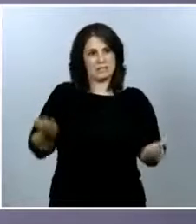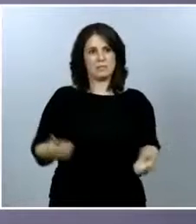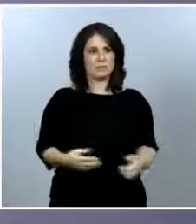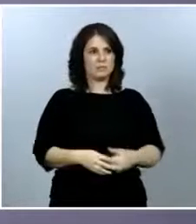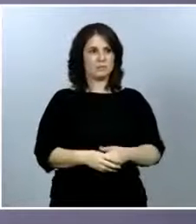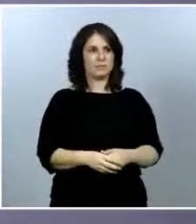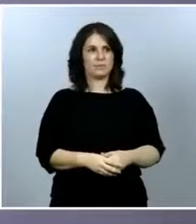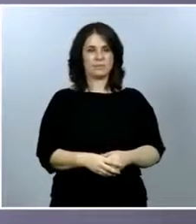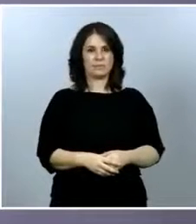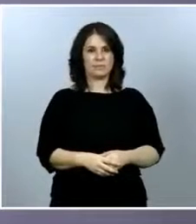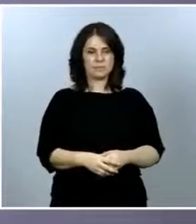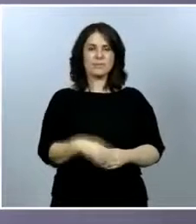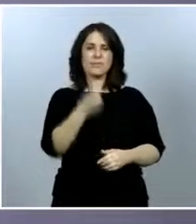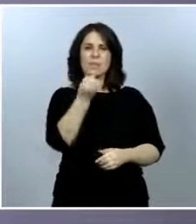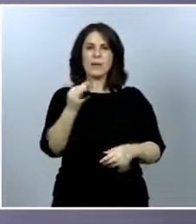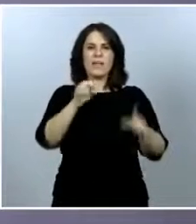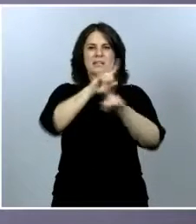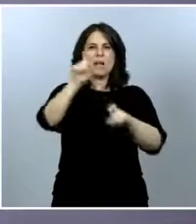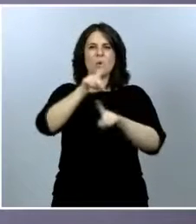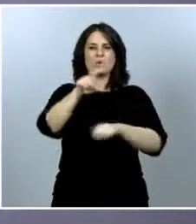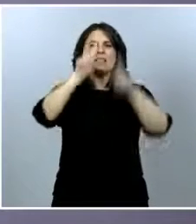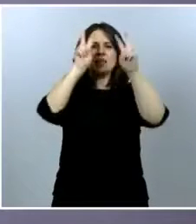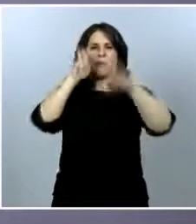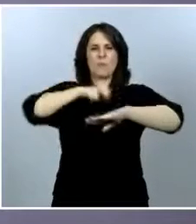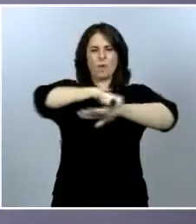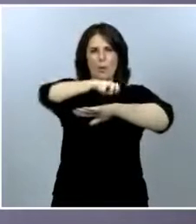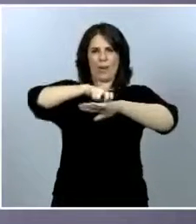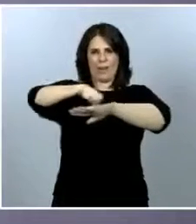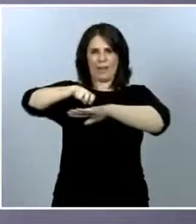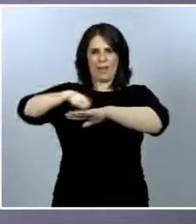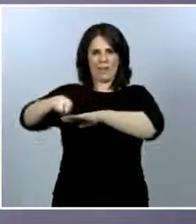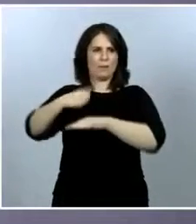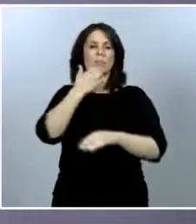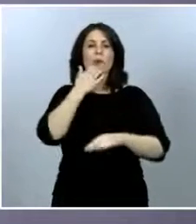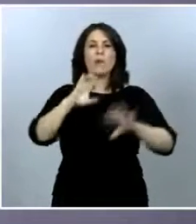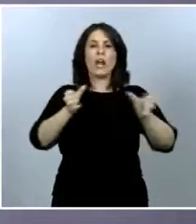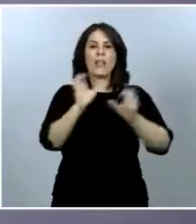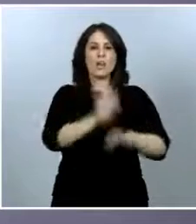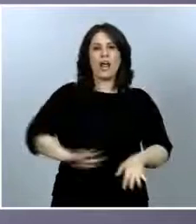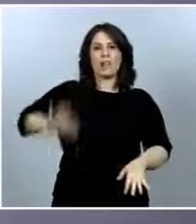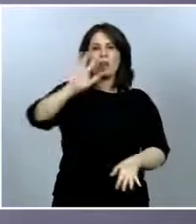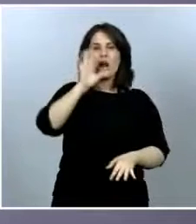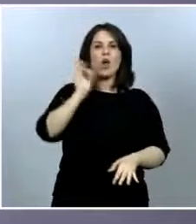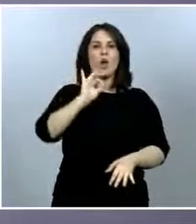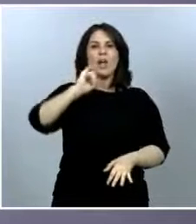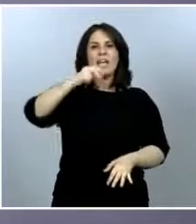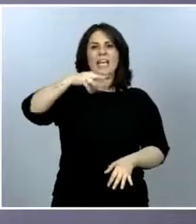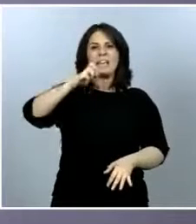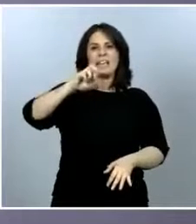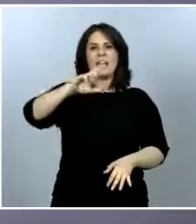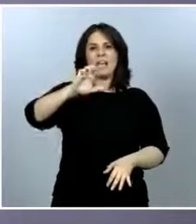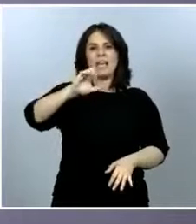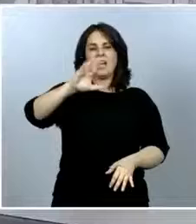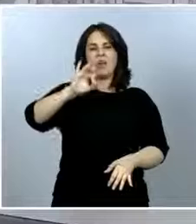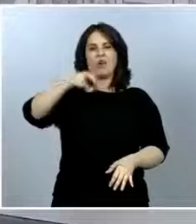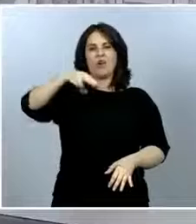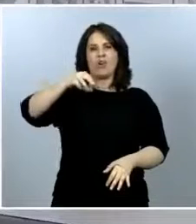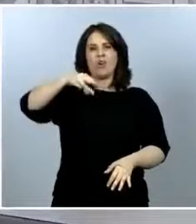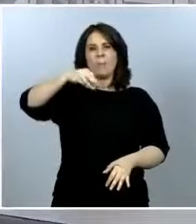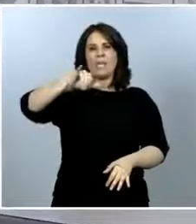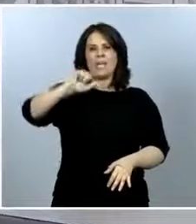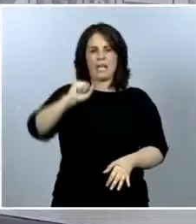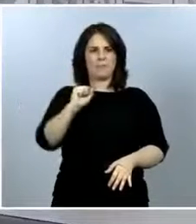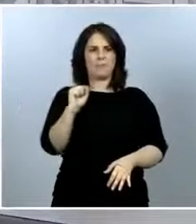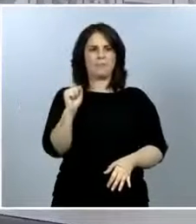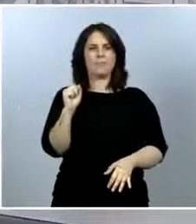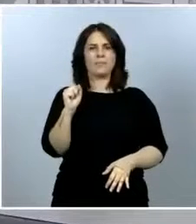Hay varias preguntas hoy sobre movilidad, por ejemplo Radio Nacional o Radio Inter Economía, formulo ambas. Radio Nacional, ¿cuándo podremos